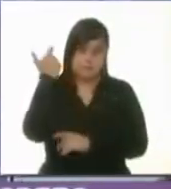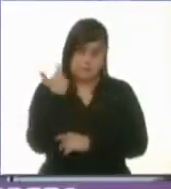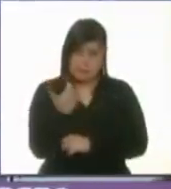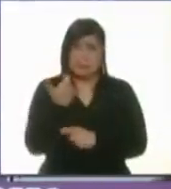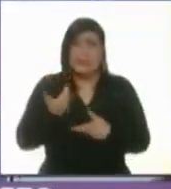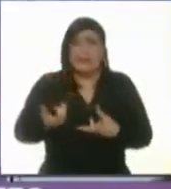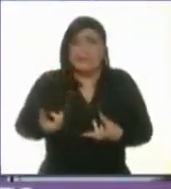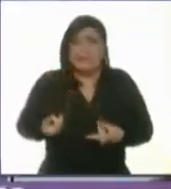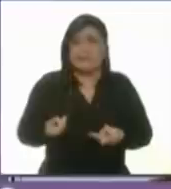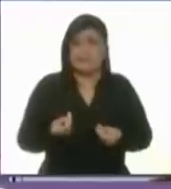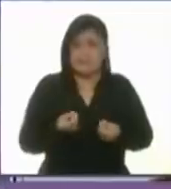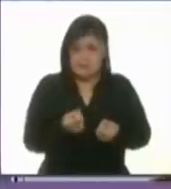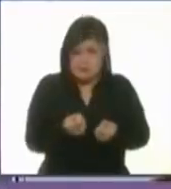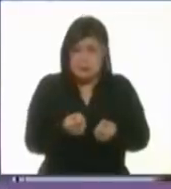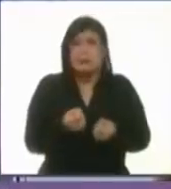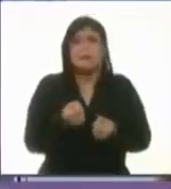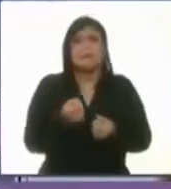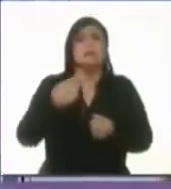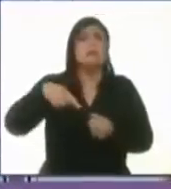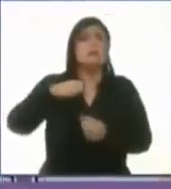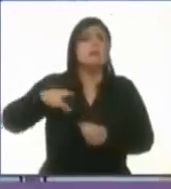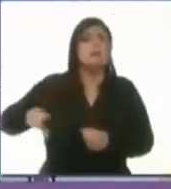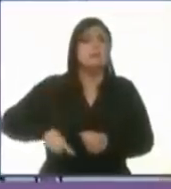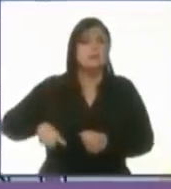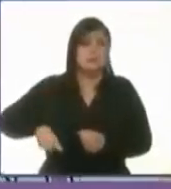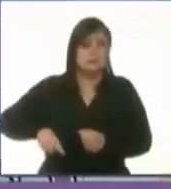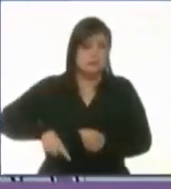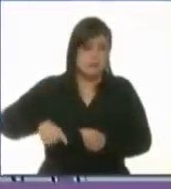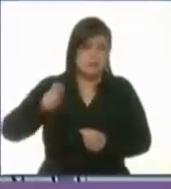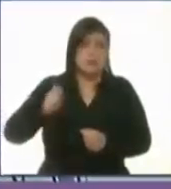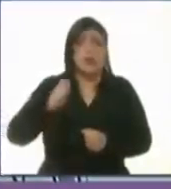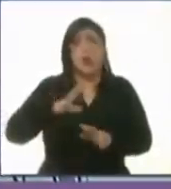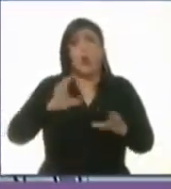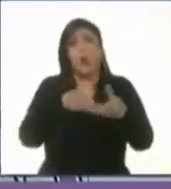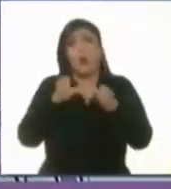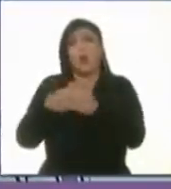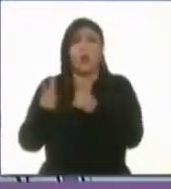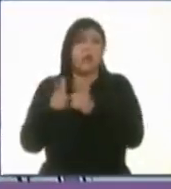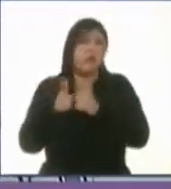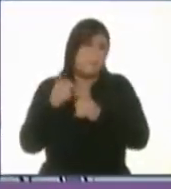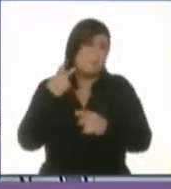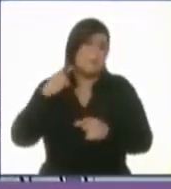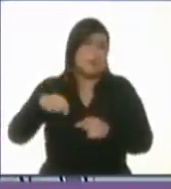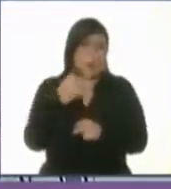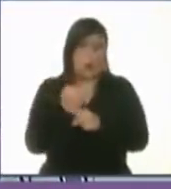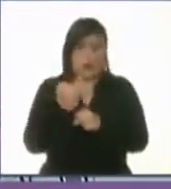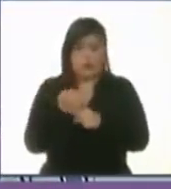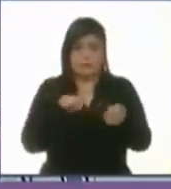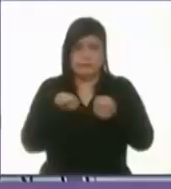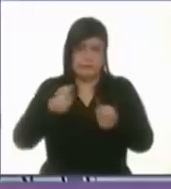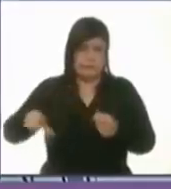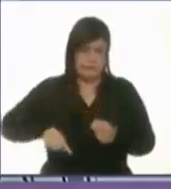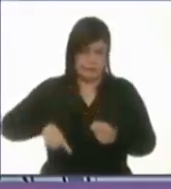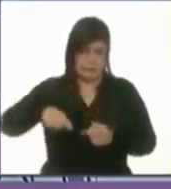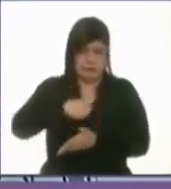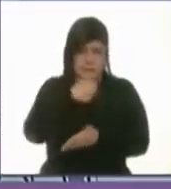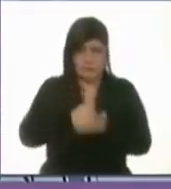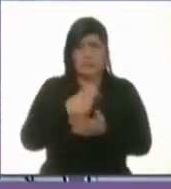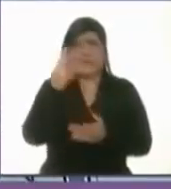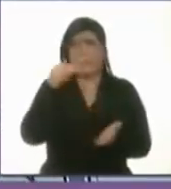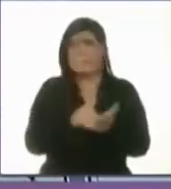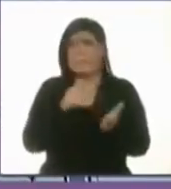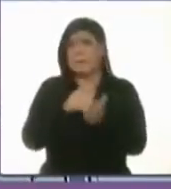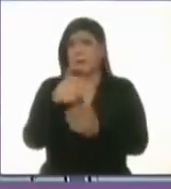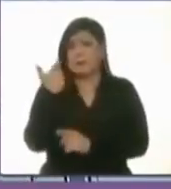gastado los gobiernos o los partidos políticos que hoy gobiernan la Ciudad. Tres mil millones de pesos